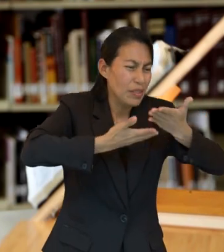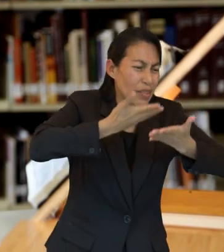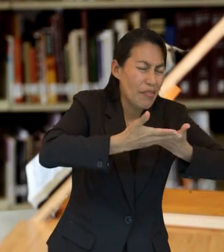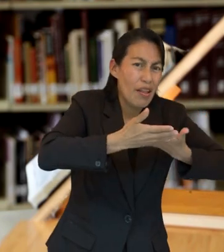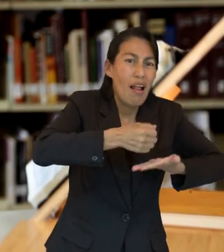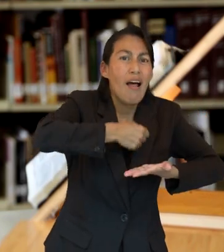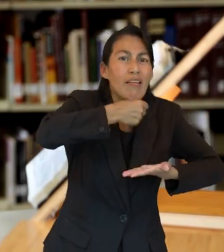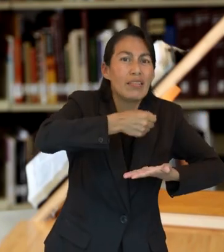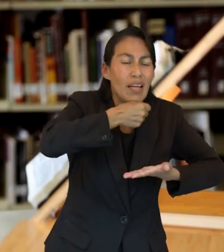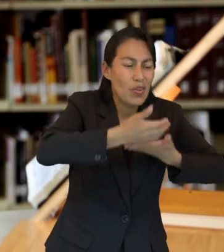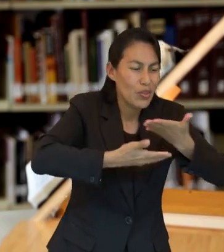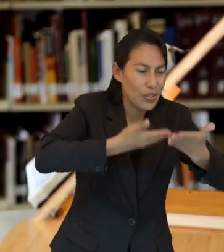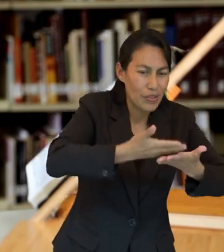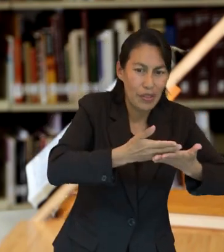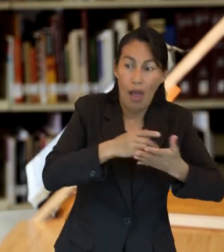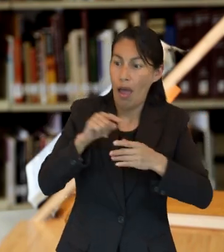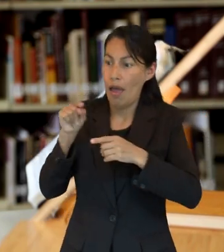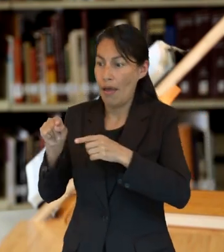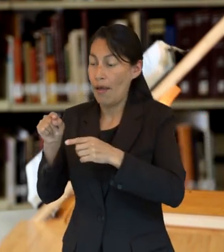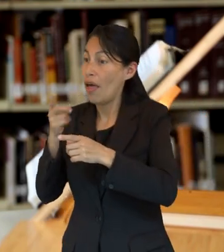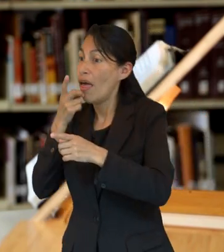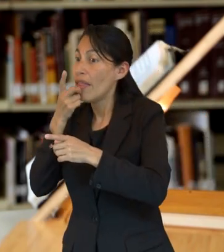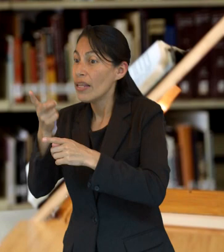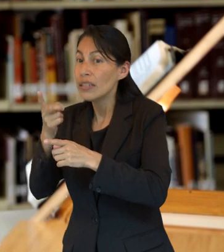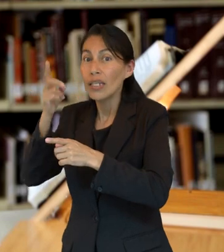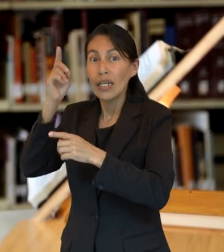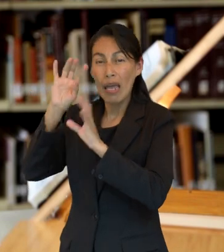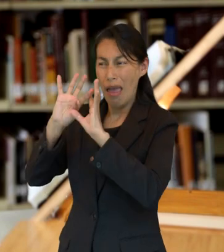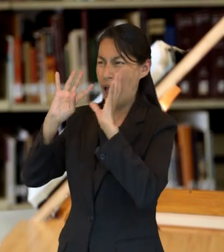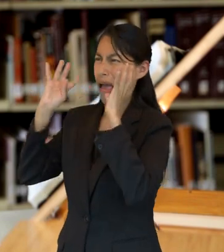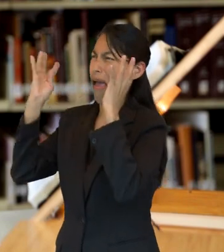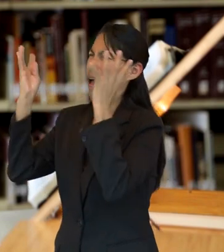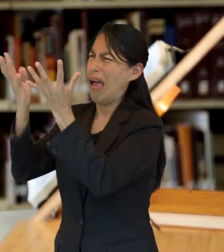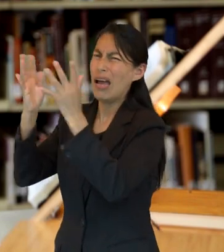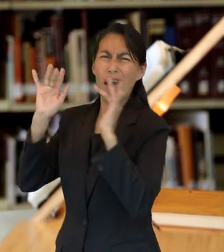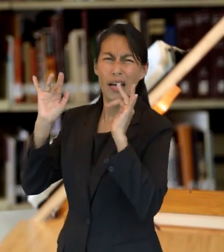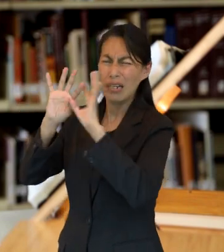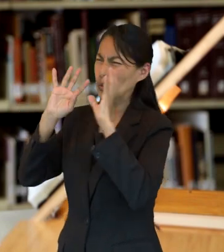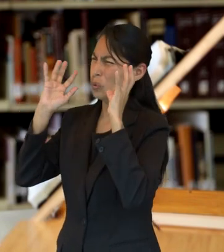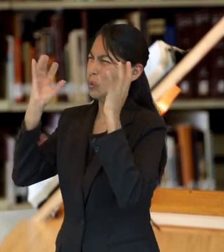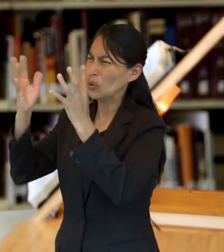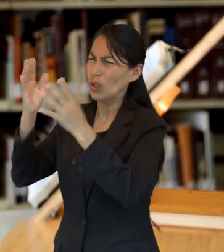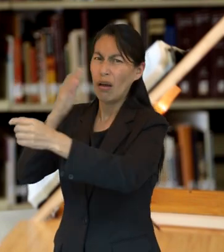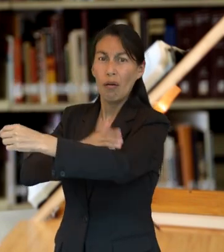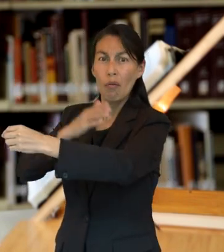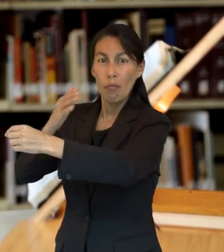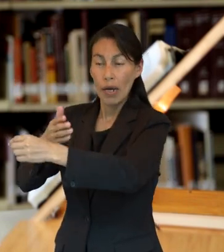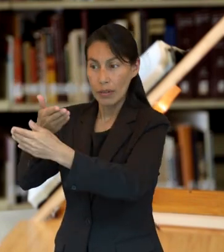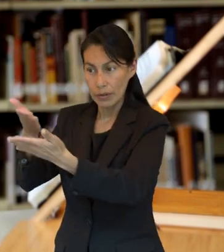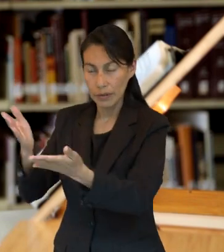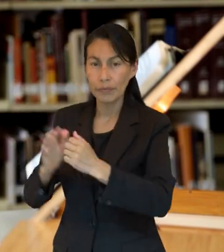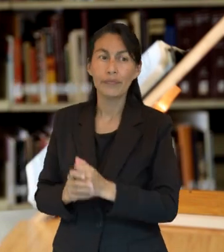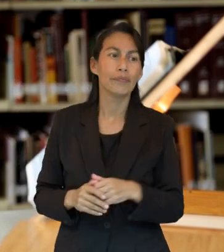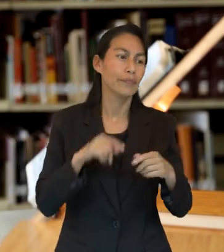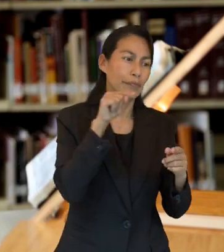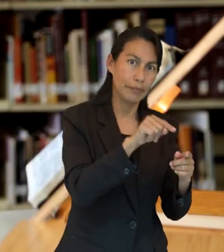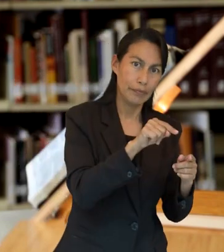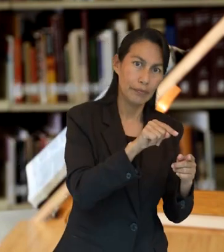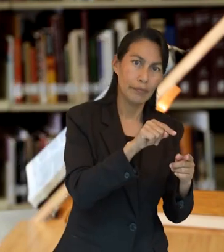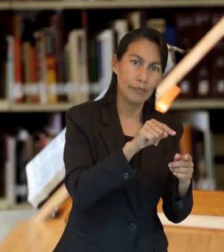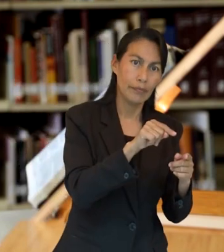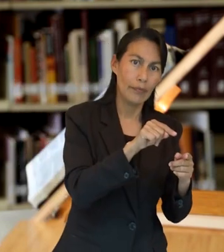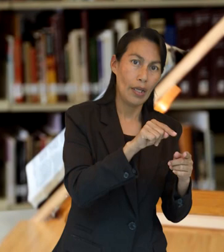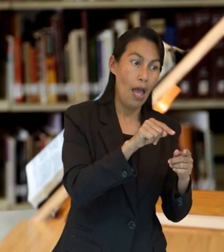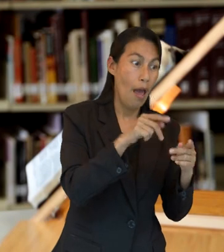al anciano de días. En Hebreos se habla de la compañía de muchos millares de ángeles. En Daniel